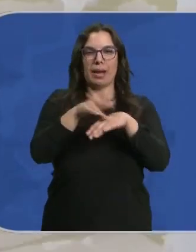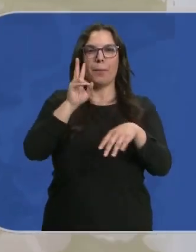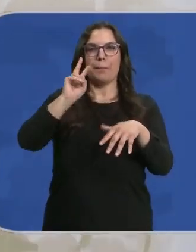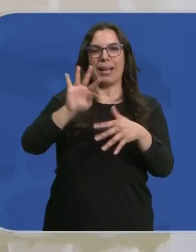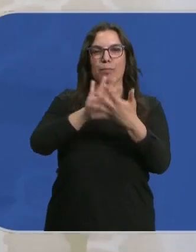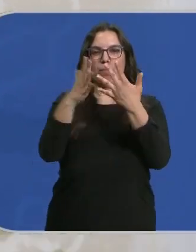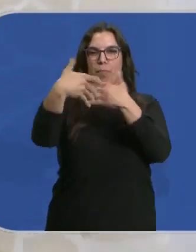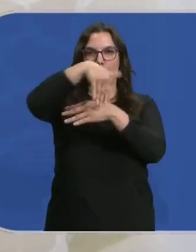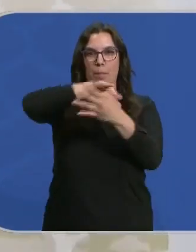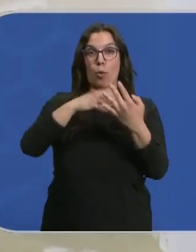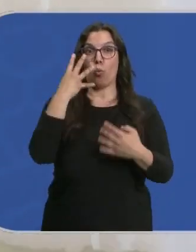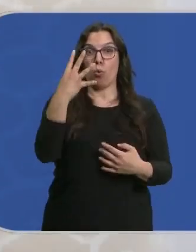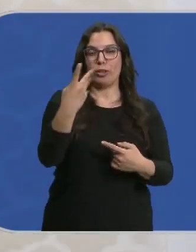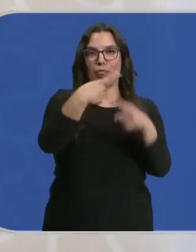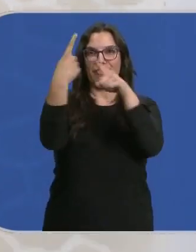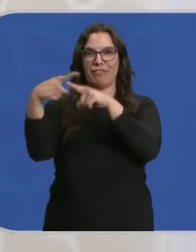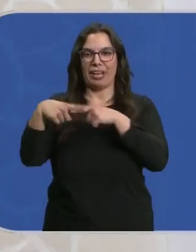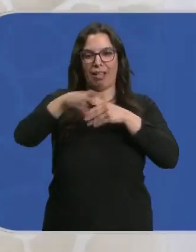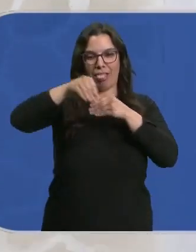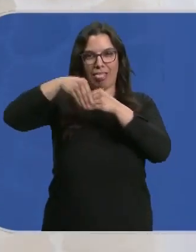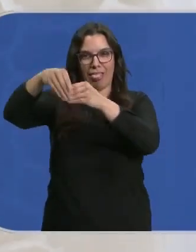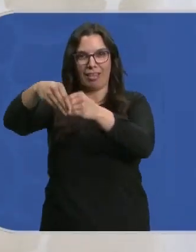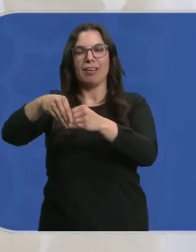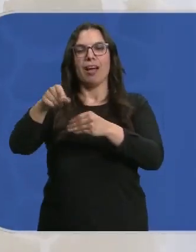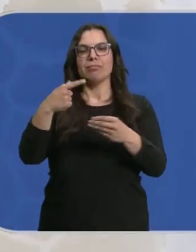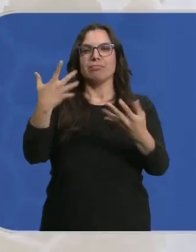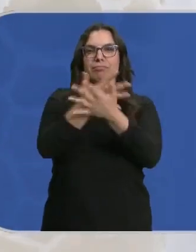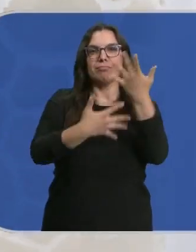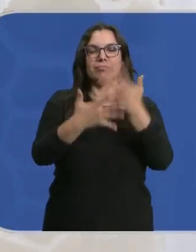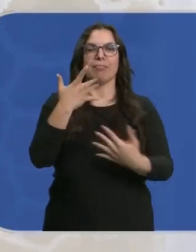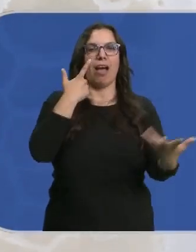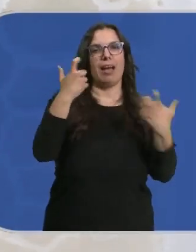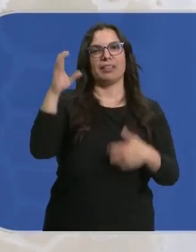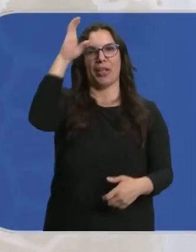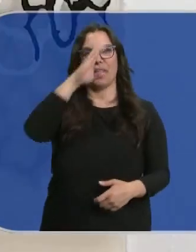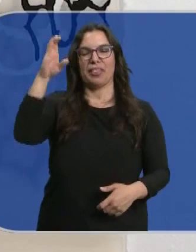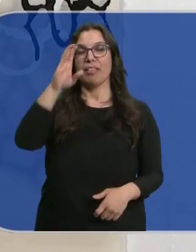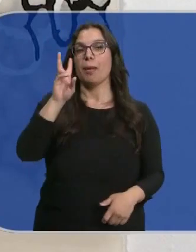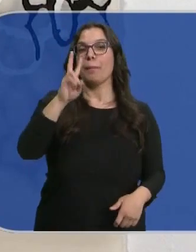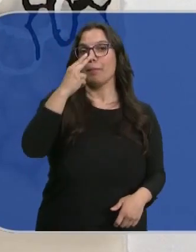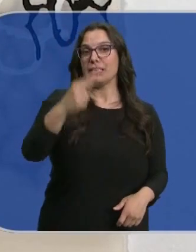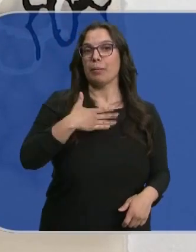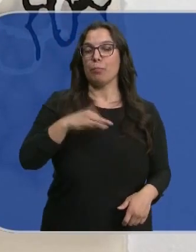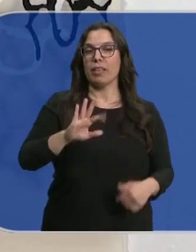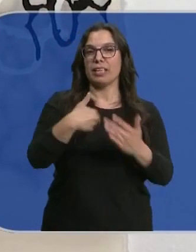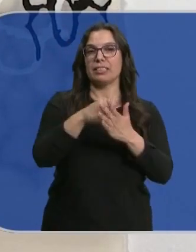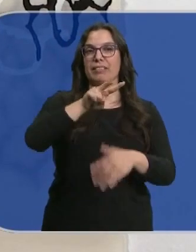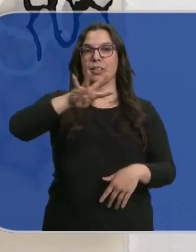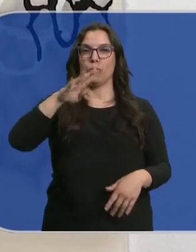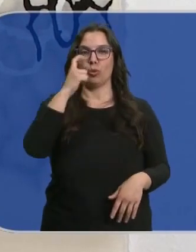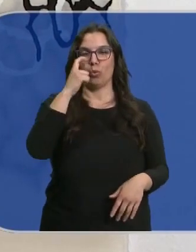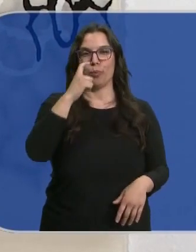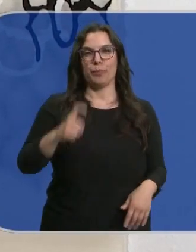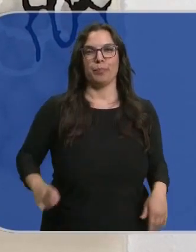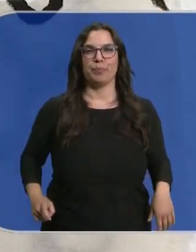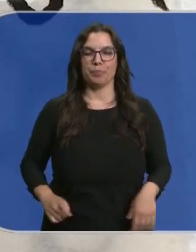visiones distintas, pero complementarias en esta muestra en la que dialogan arte y ciencia. Se podrá visitar hasta el 24 de